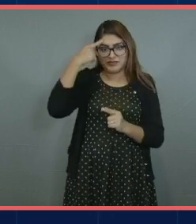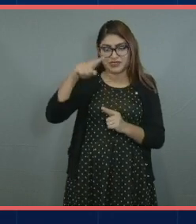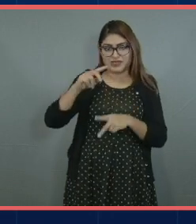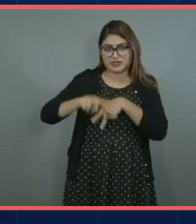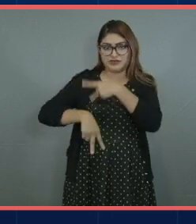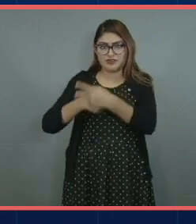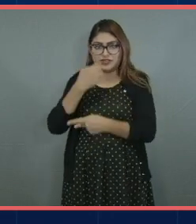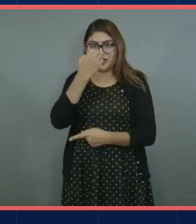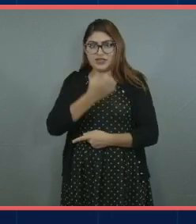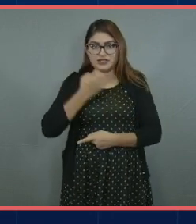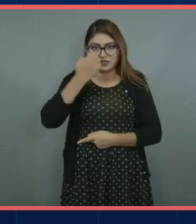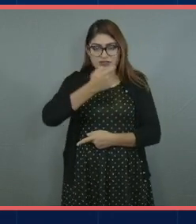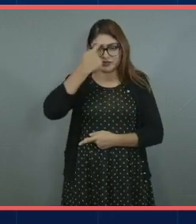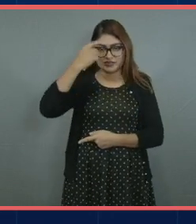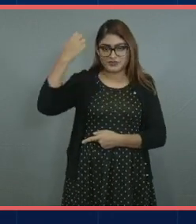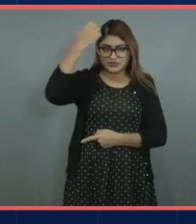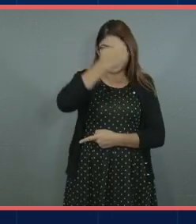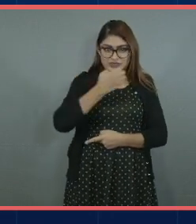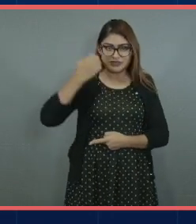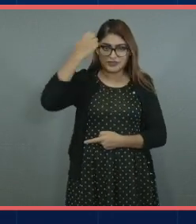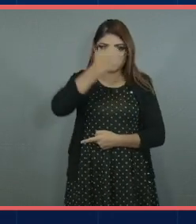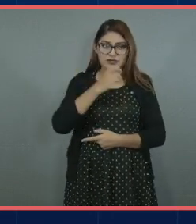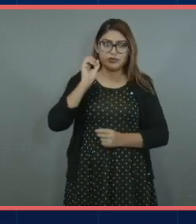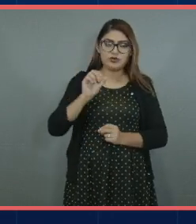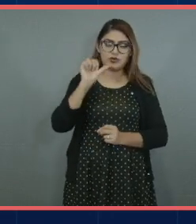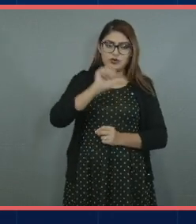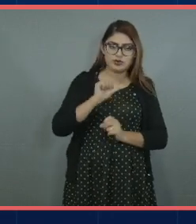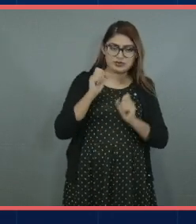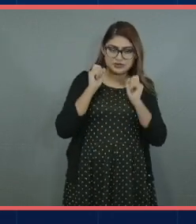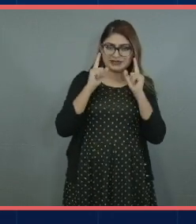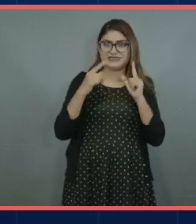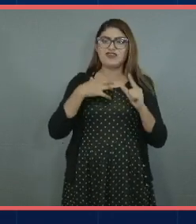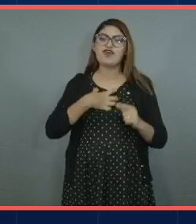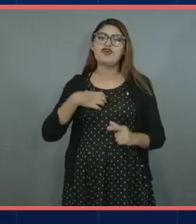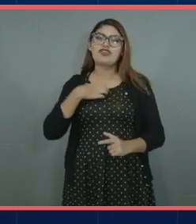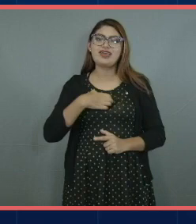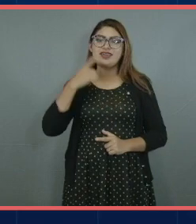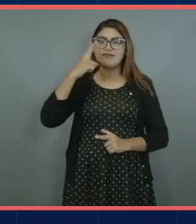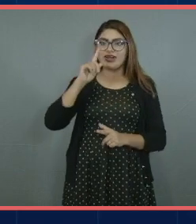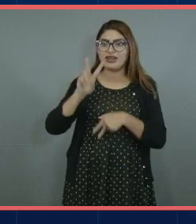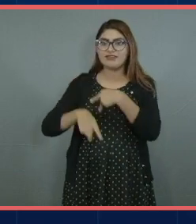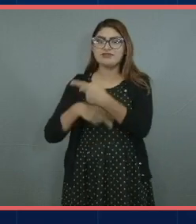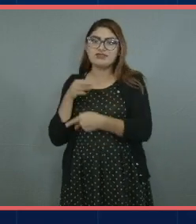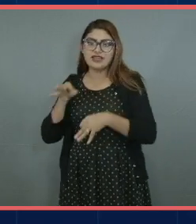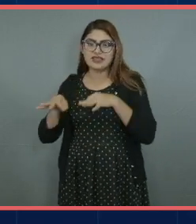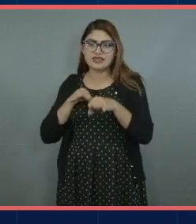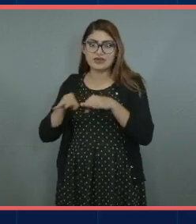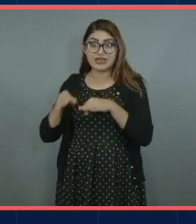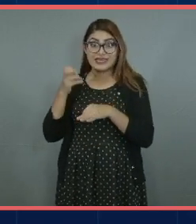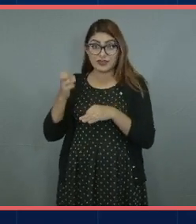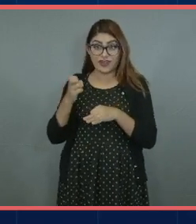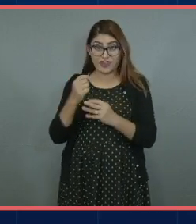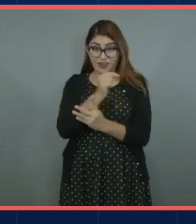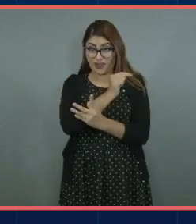un examen o levantarte hoy con gusto como dice Iván a ir a trabajar todo eso ya te está